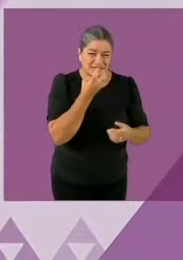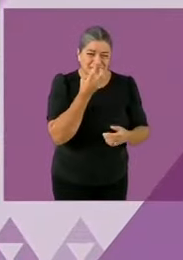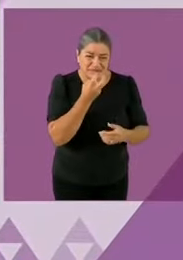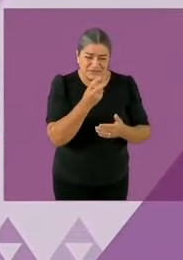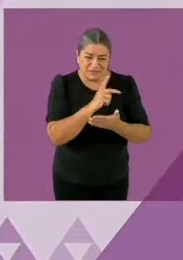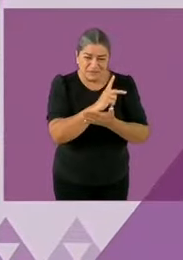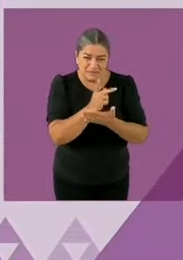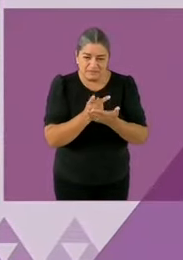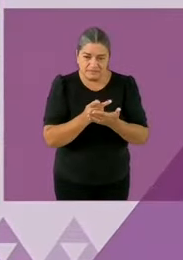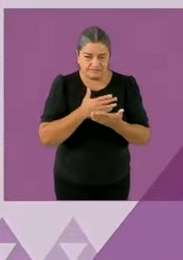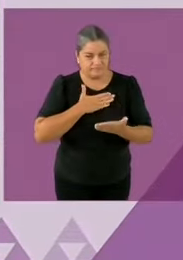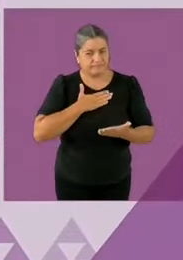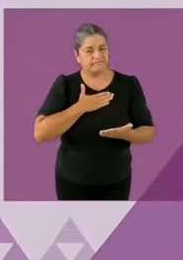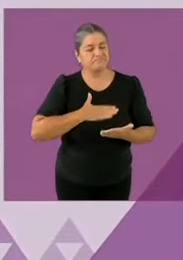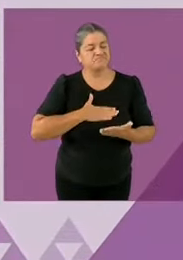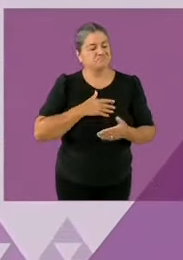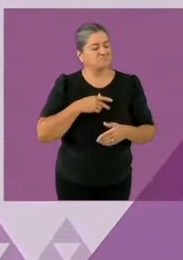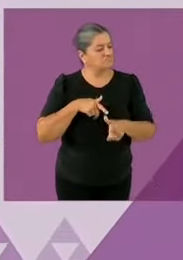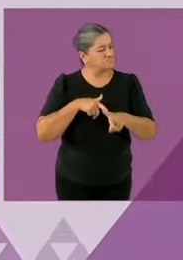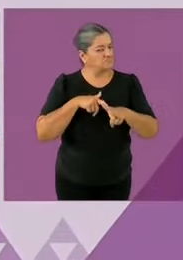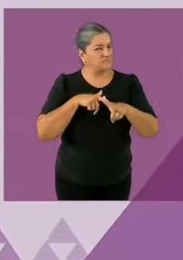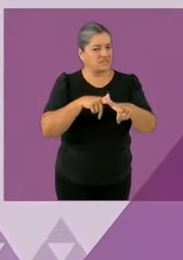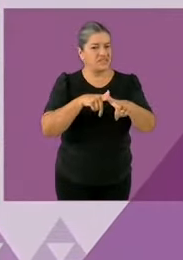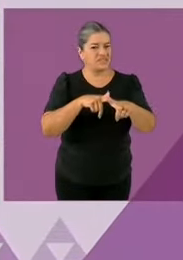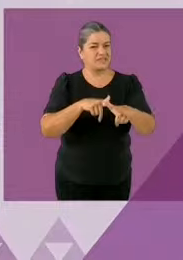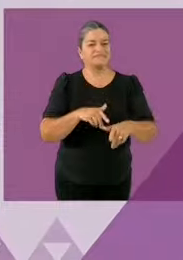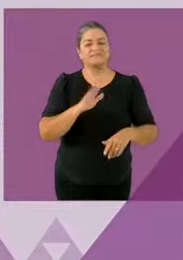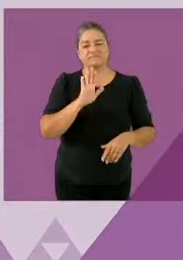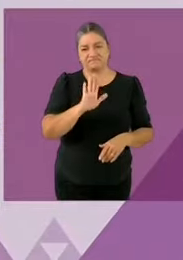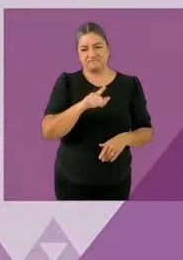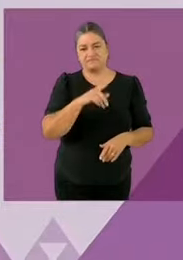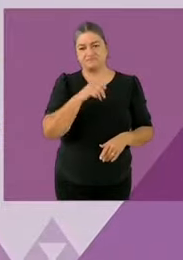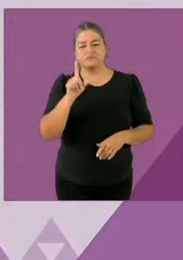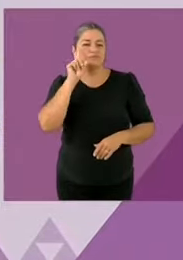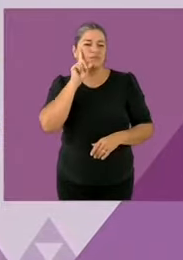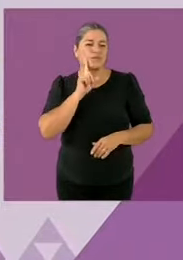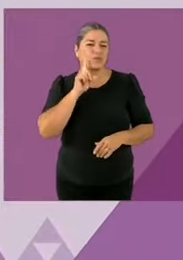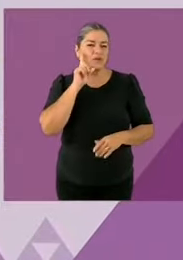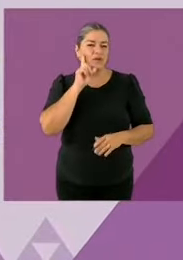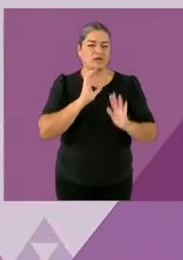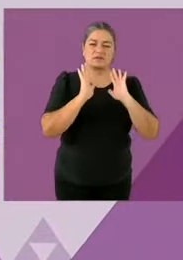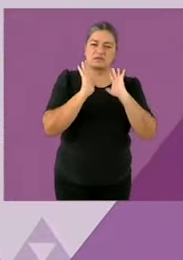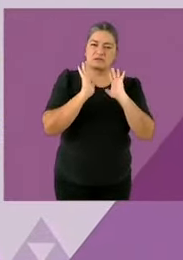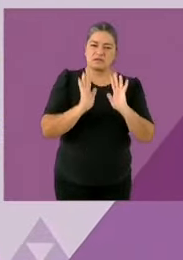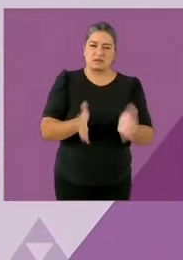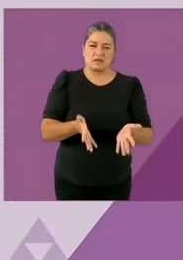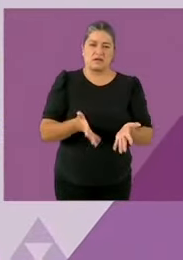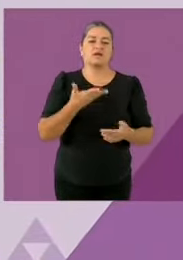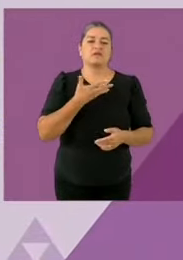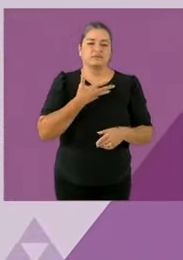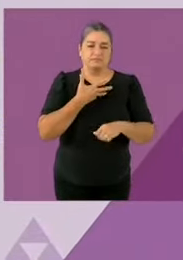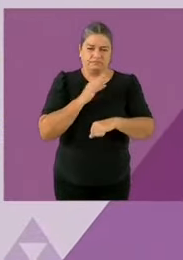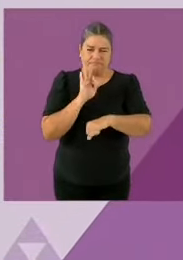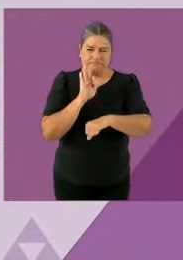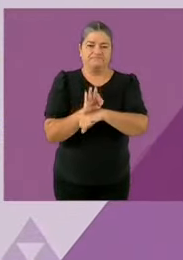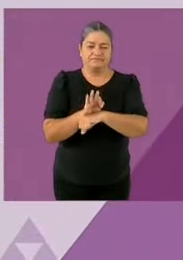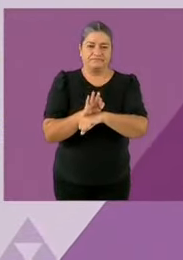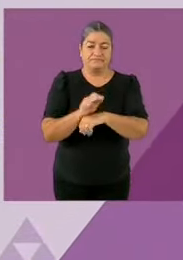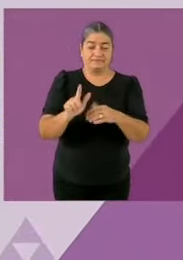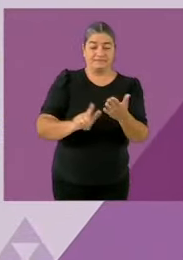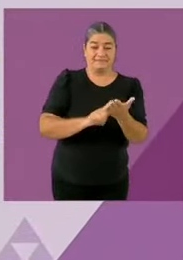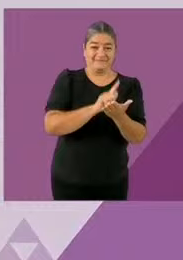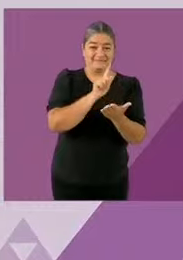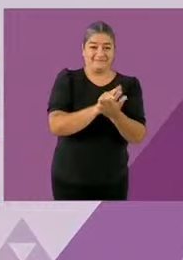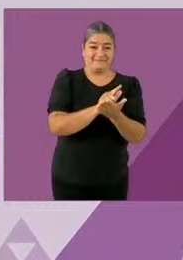la Ciudad de México es de las pocas entidades que se ha aprobado la ley vicaria que justamente tiene que ver con estos temas quiero seguir